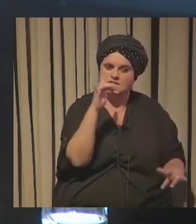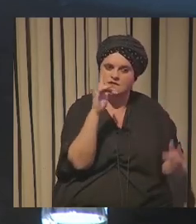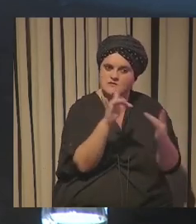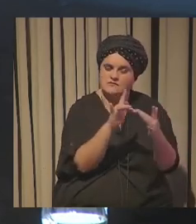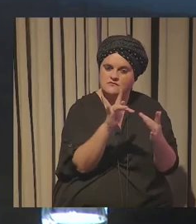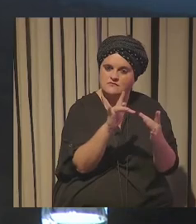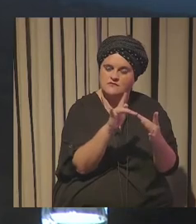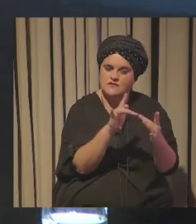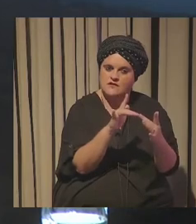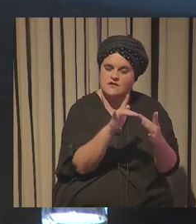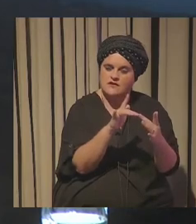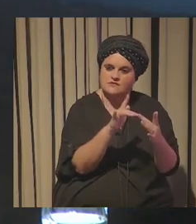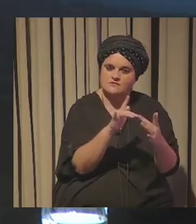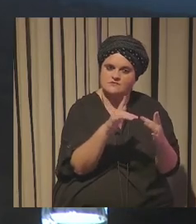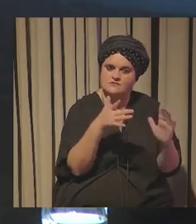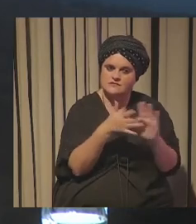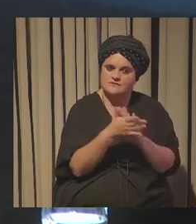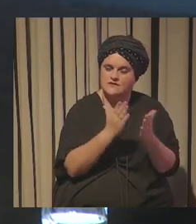tendencias que se están creando ¿verdad?